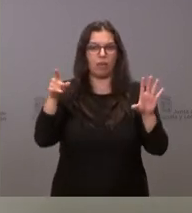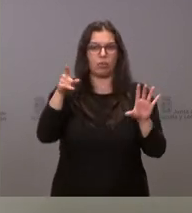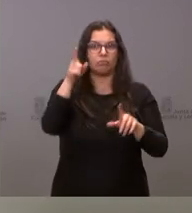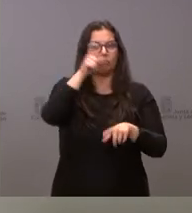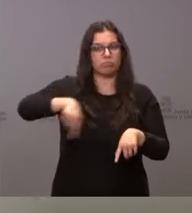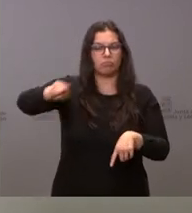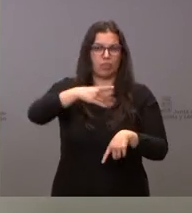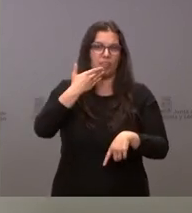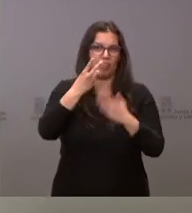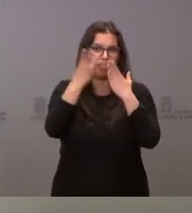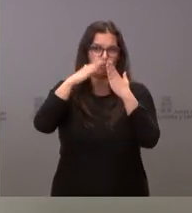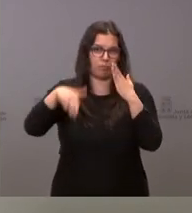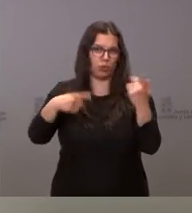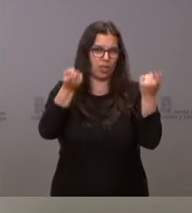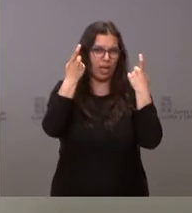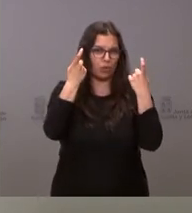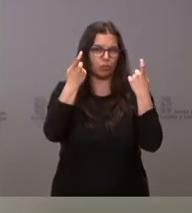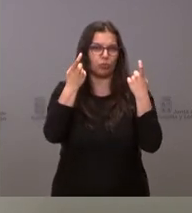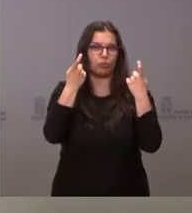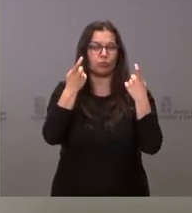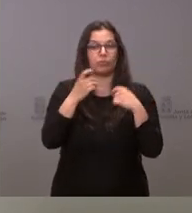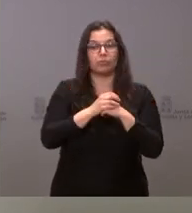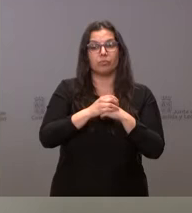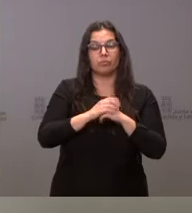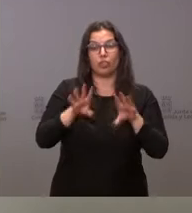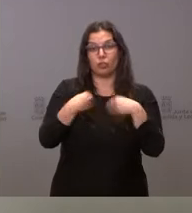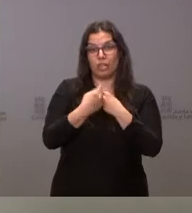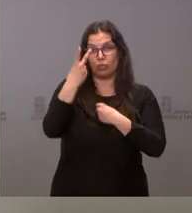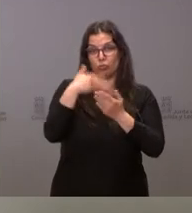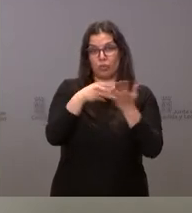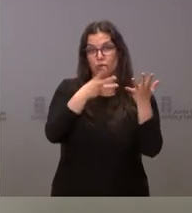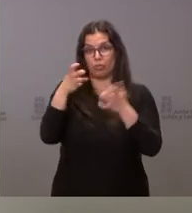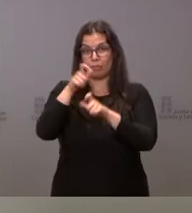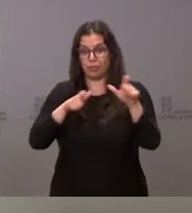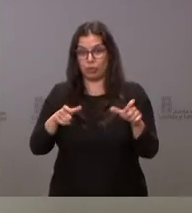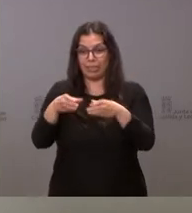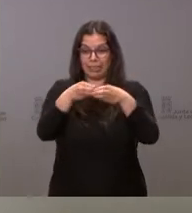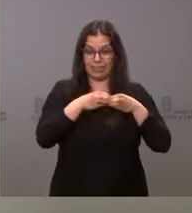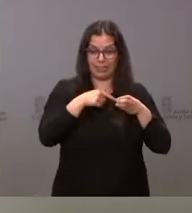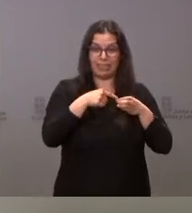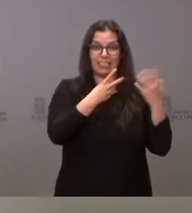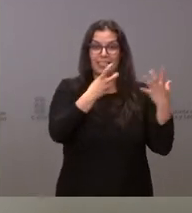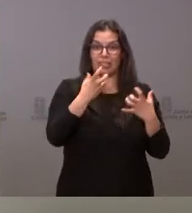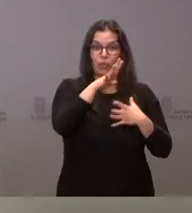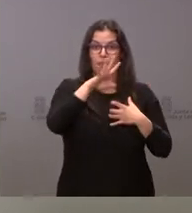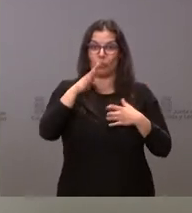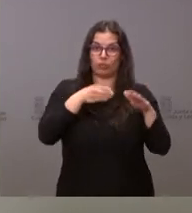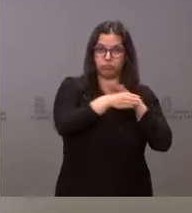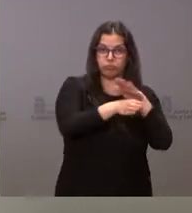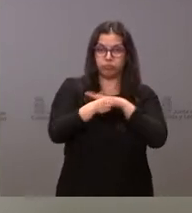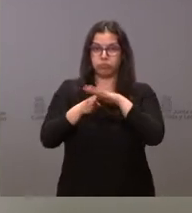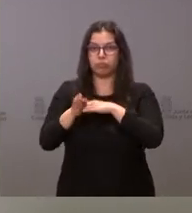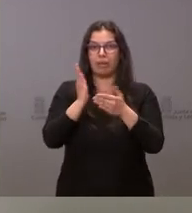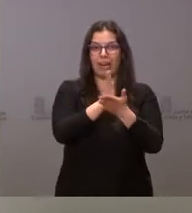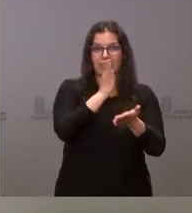son menores de edad, son alumnos de 2.800 personas procedentes de Ucrania, 754 están en el sistema educativo. Y